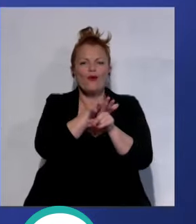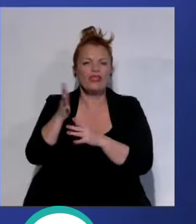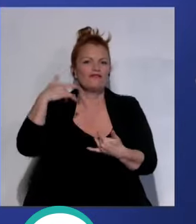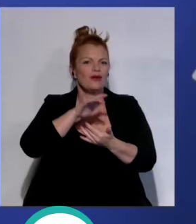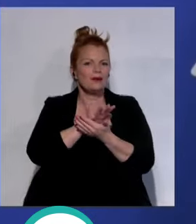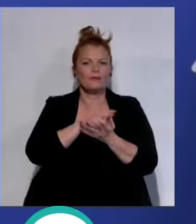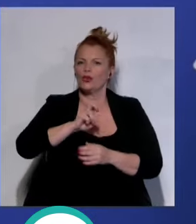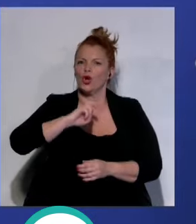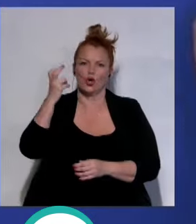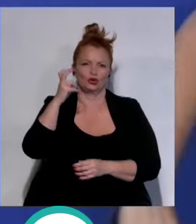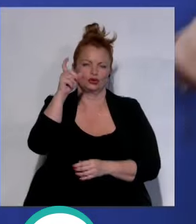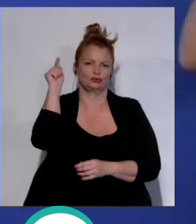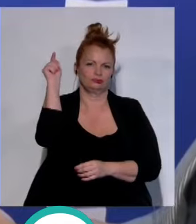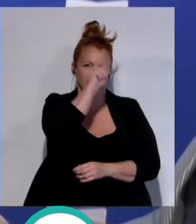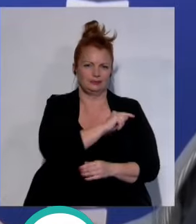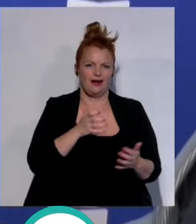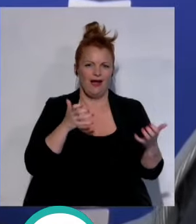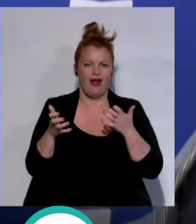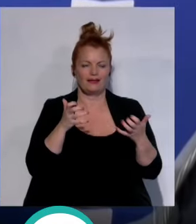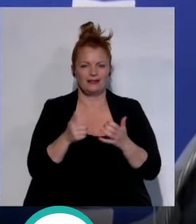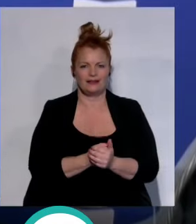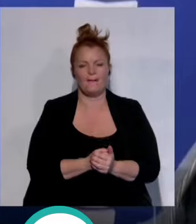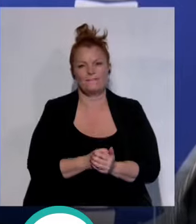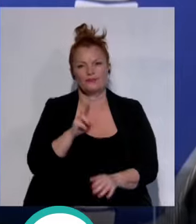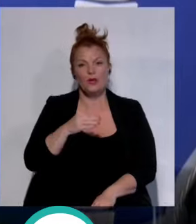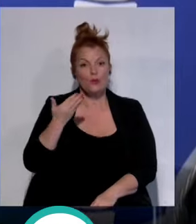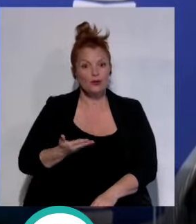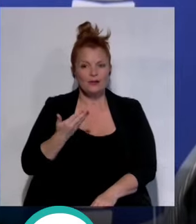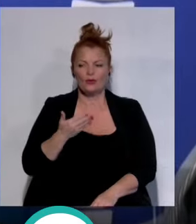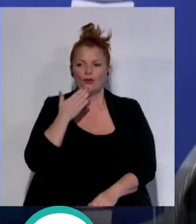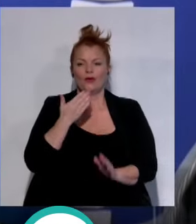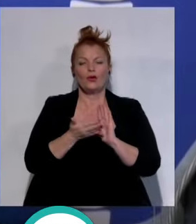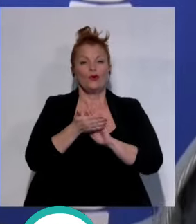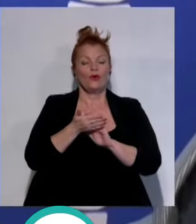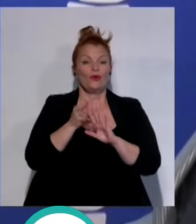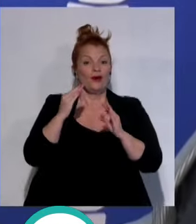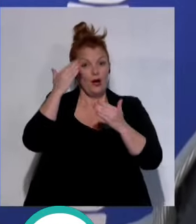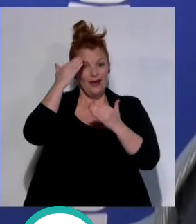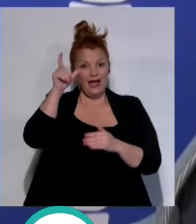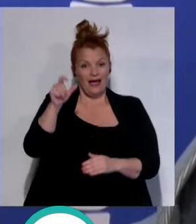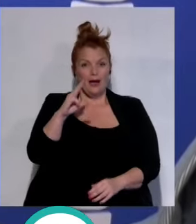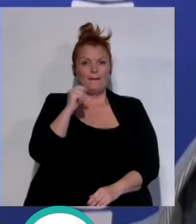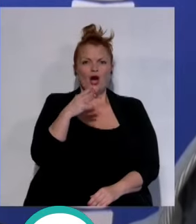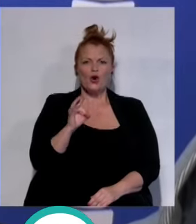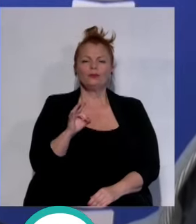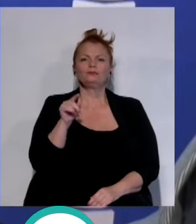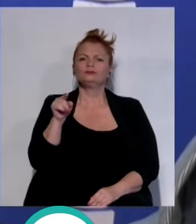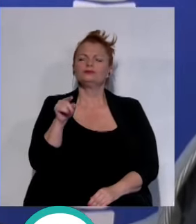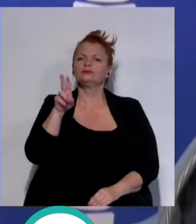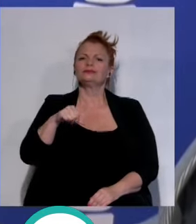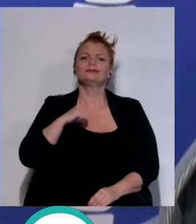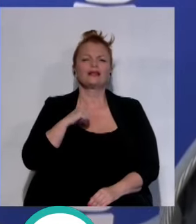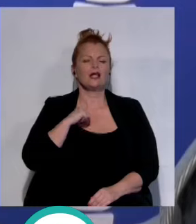artistas de otros géneros. Es importante que cuando vayamos homenajeando a Paco sepamos que tiene